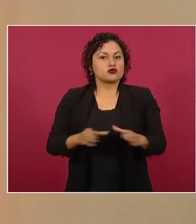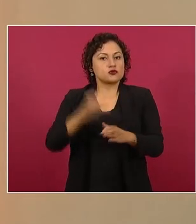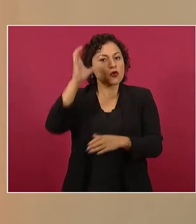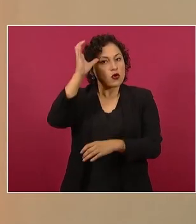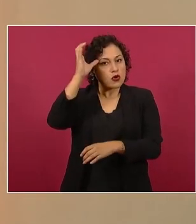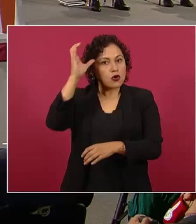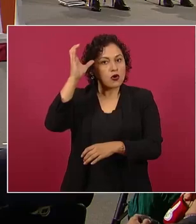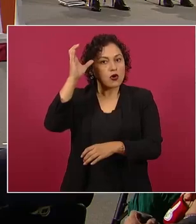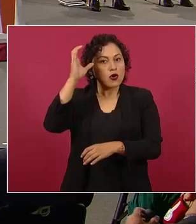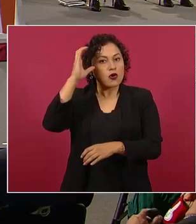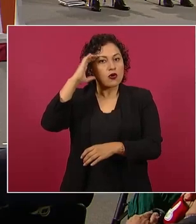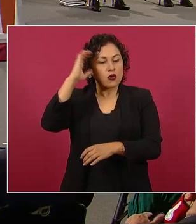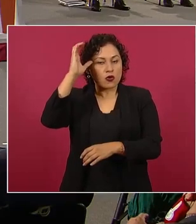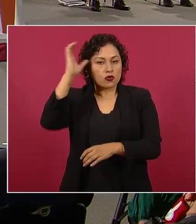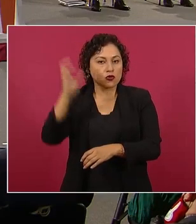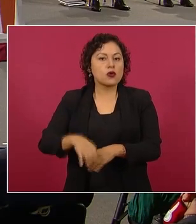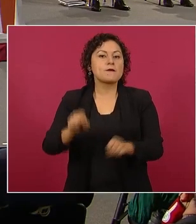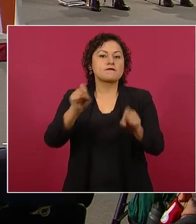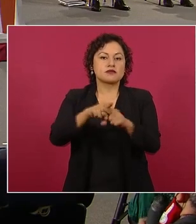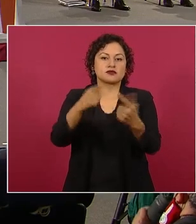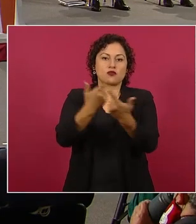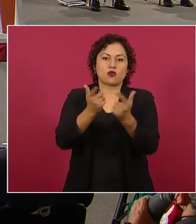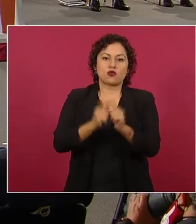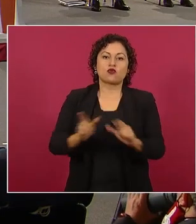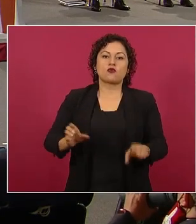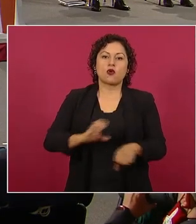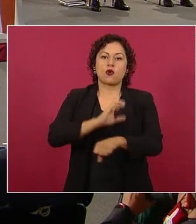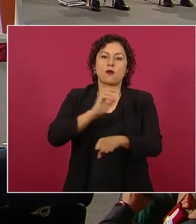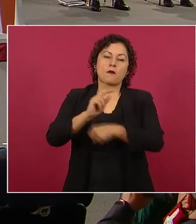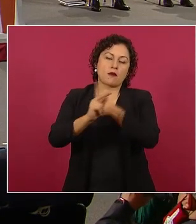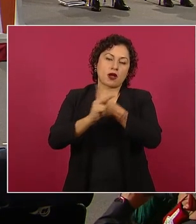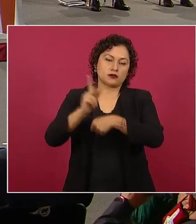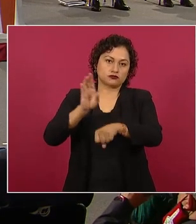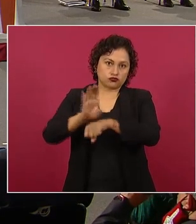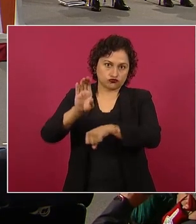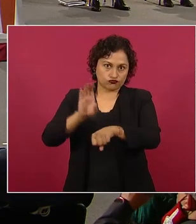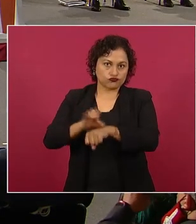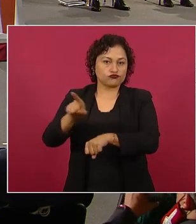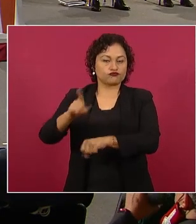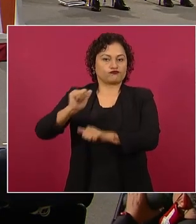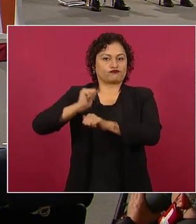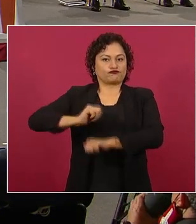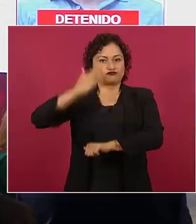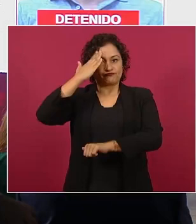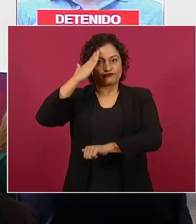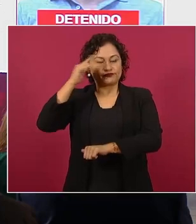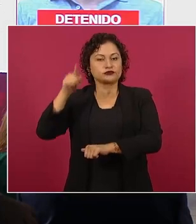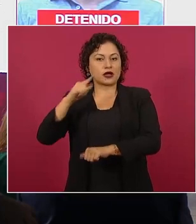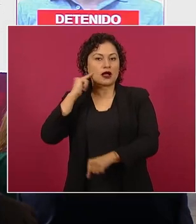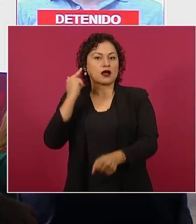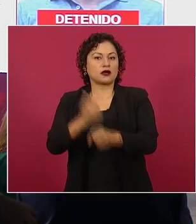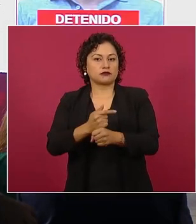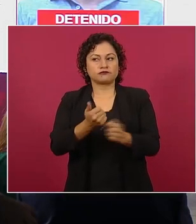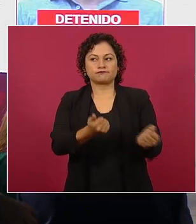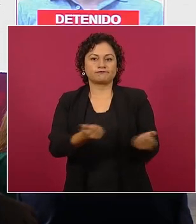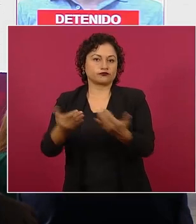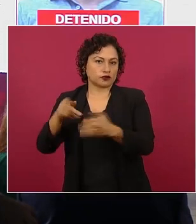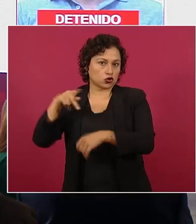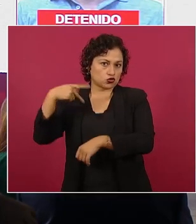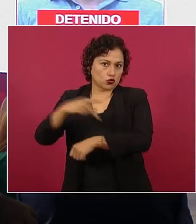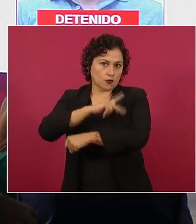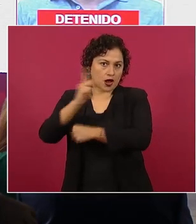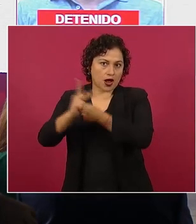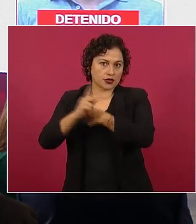colombiano y ahí se le detuvo una vez que fue deportado del país. El detenido habría